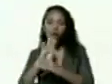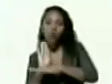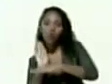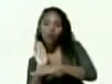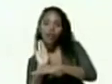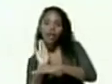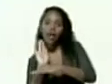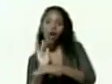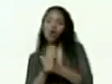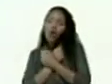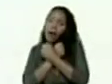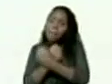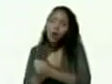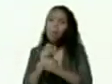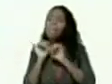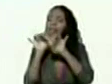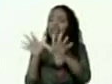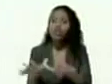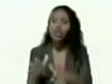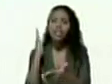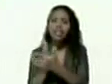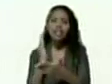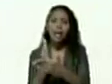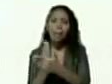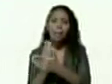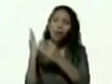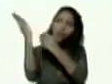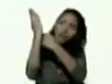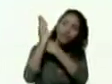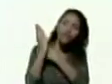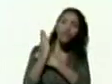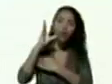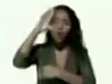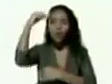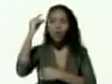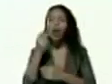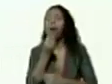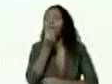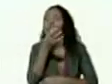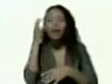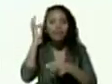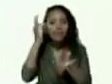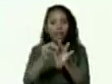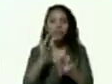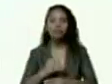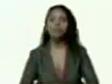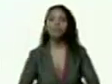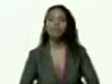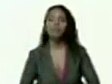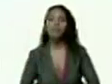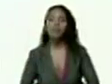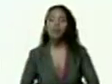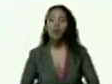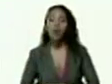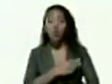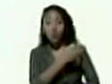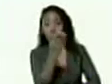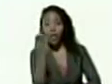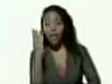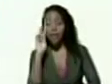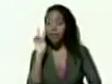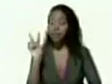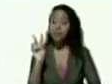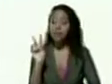siempre encomendados en la buena fe fíjense ustedes las redes de